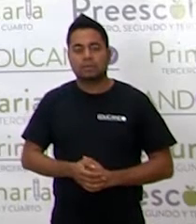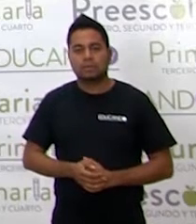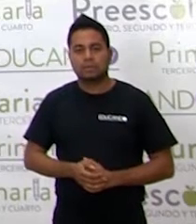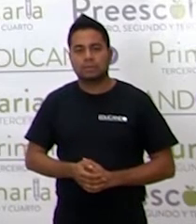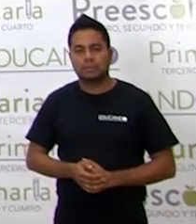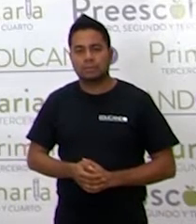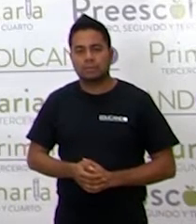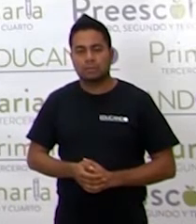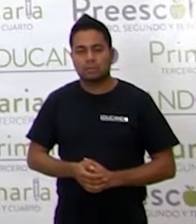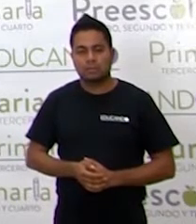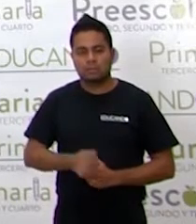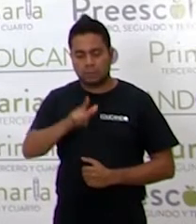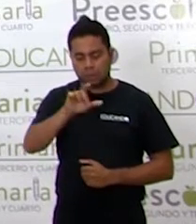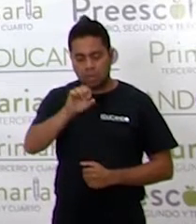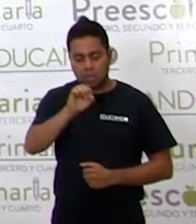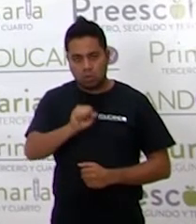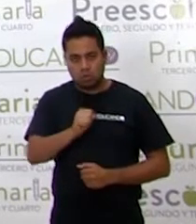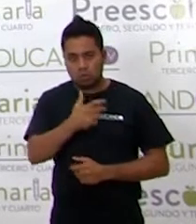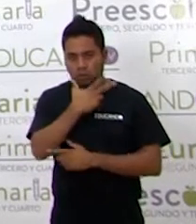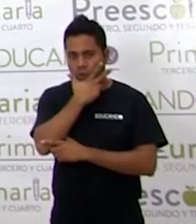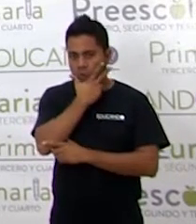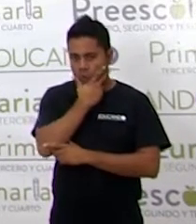Los Hombres